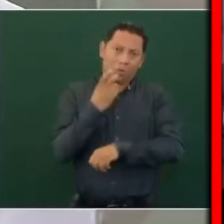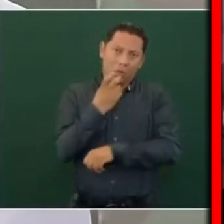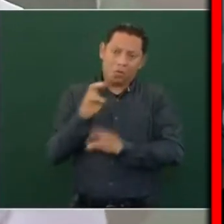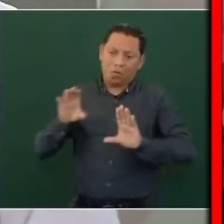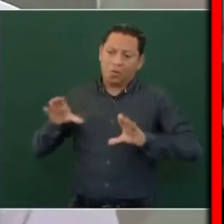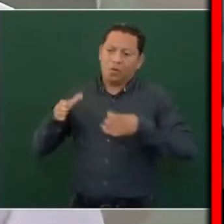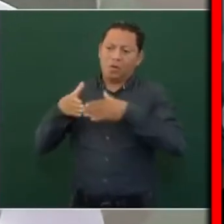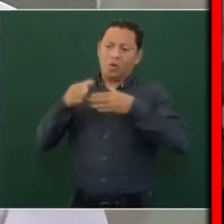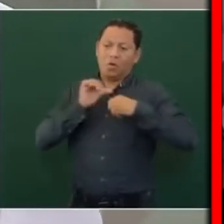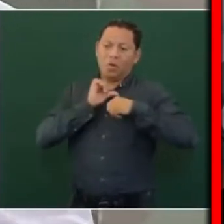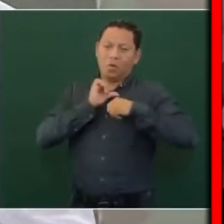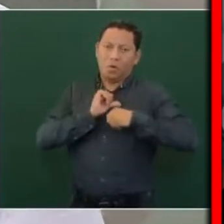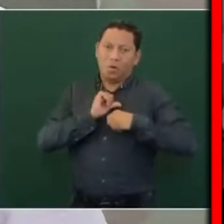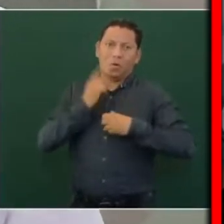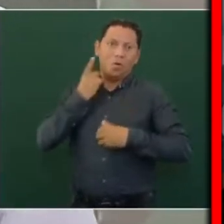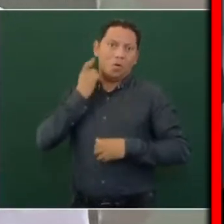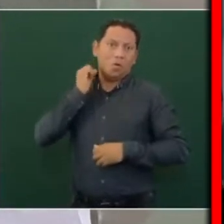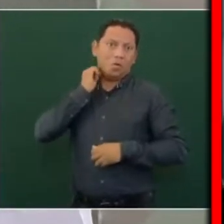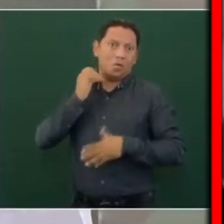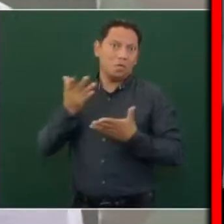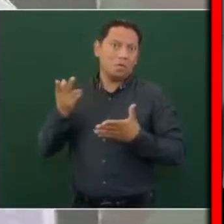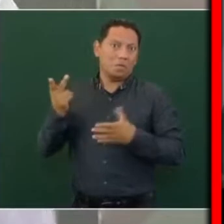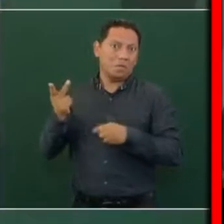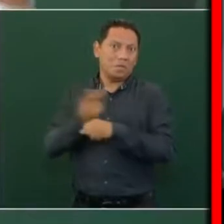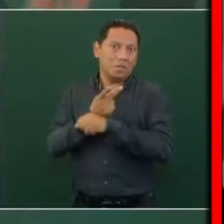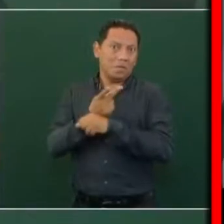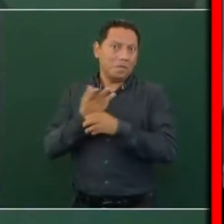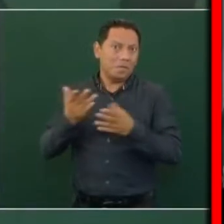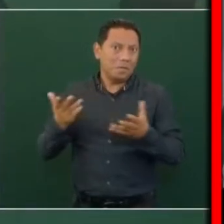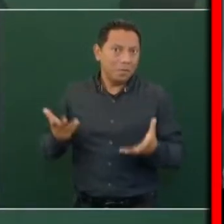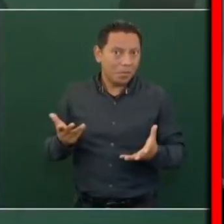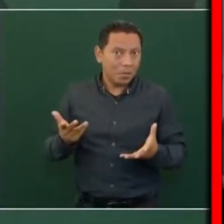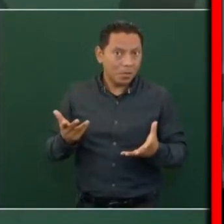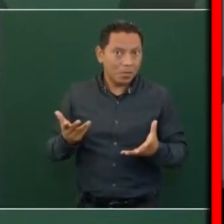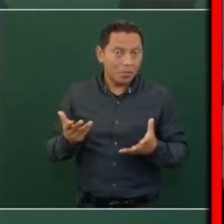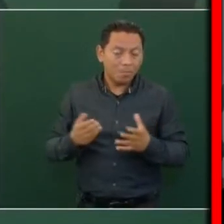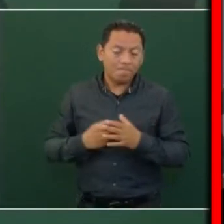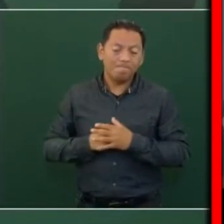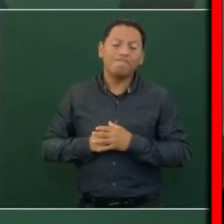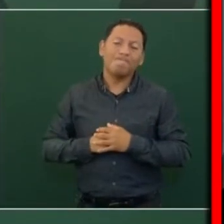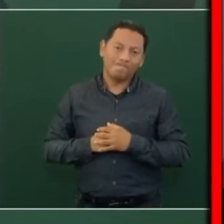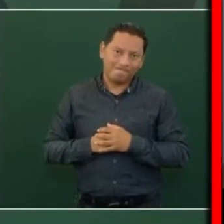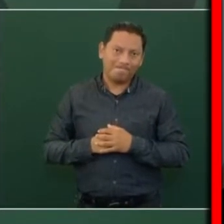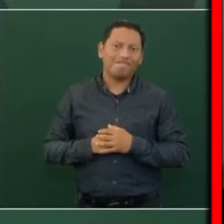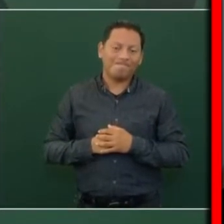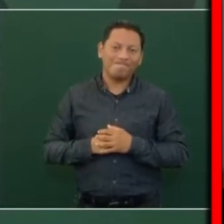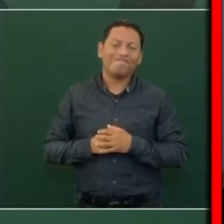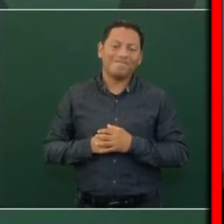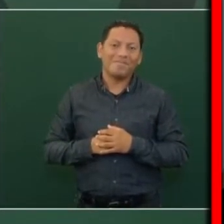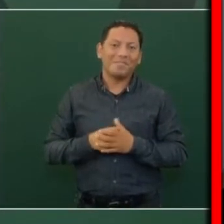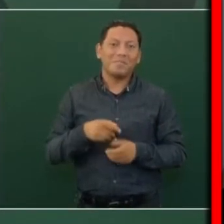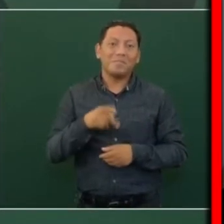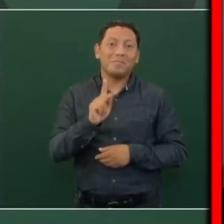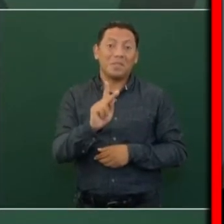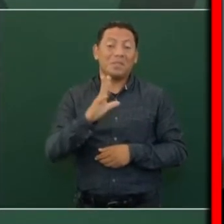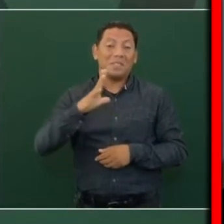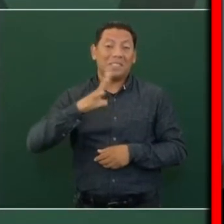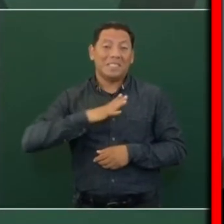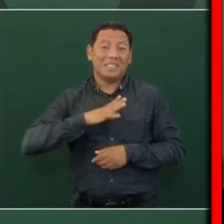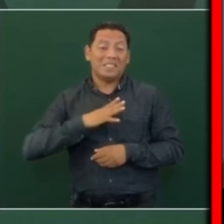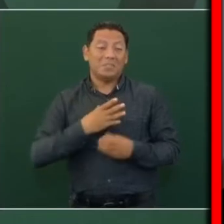miren lo que sucedió. Lo que pasa es que hay mucha amnesia.